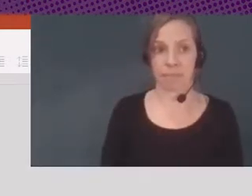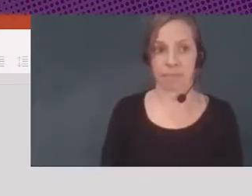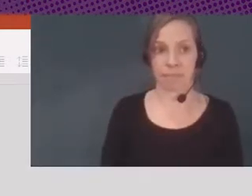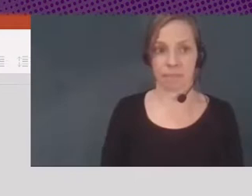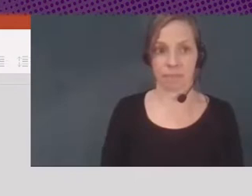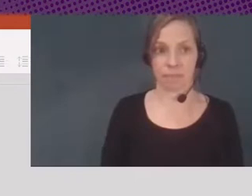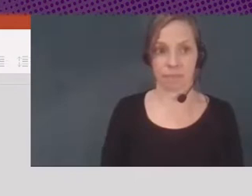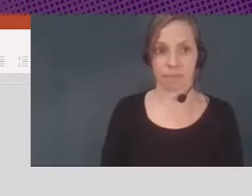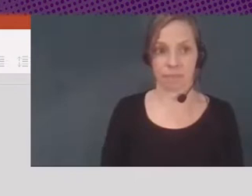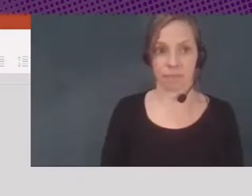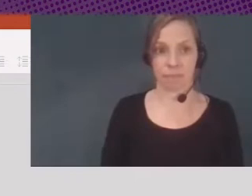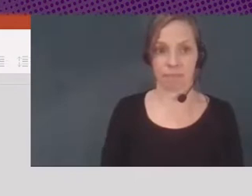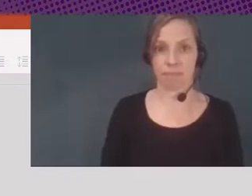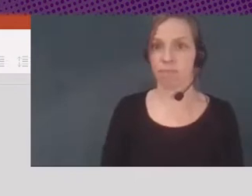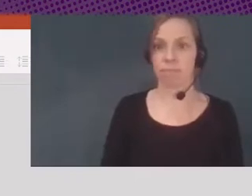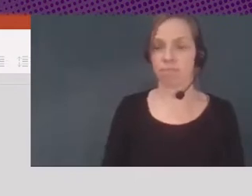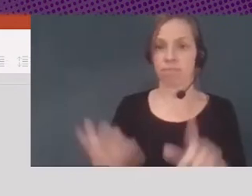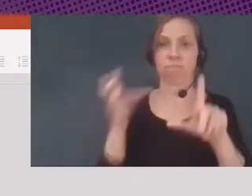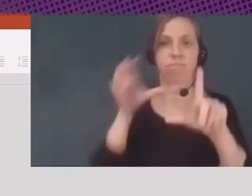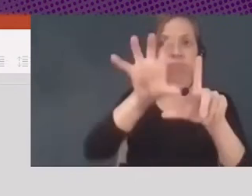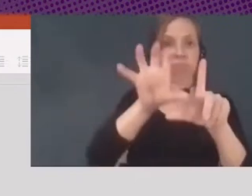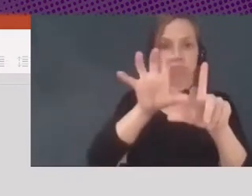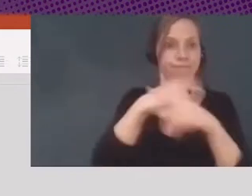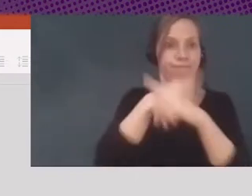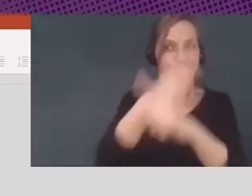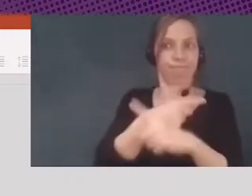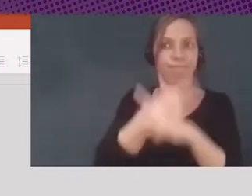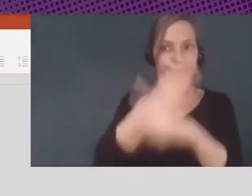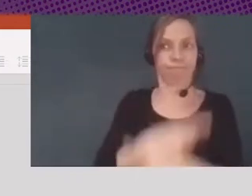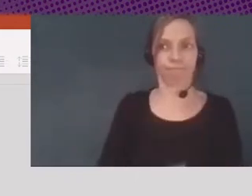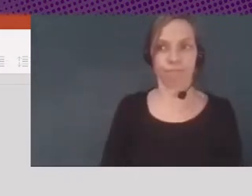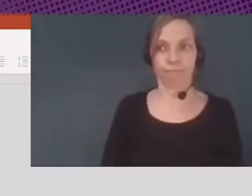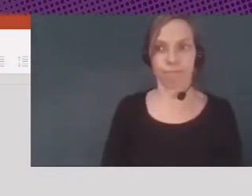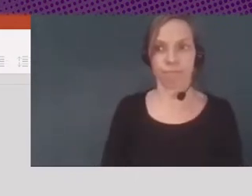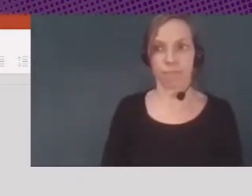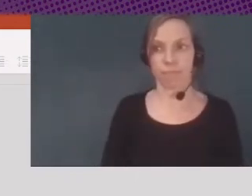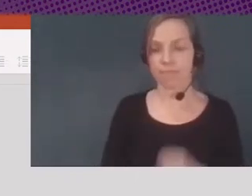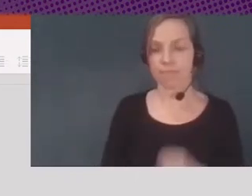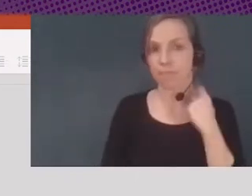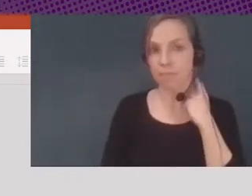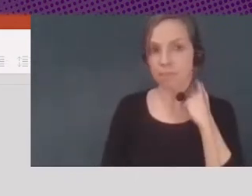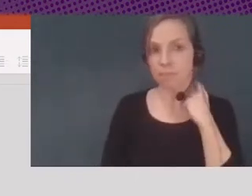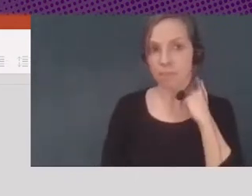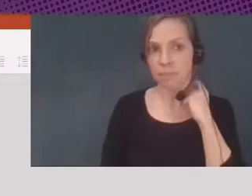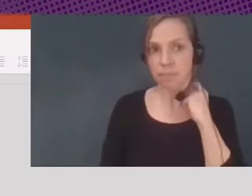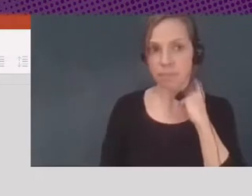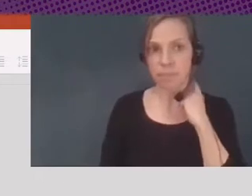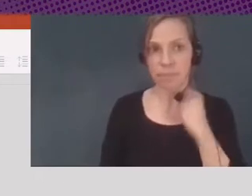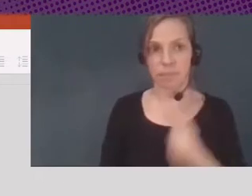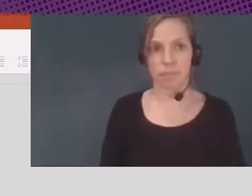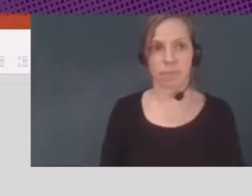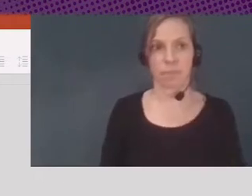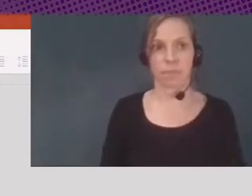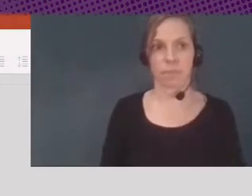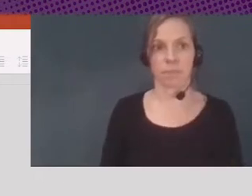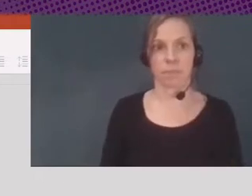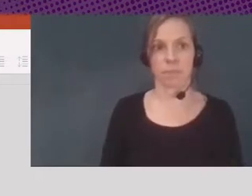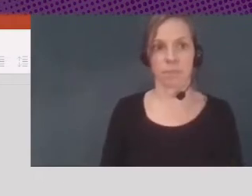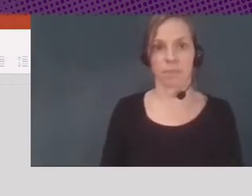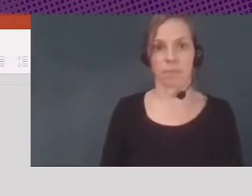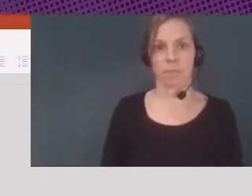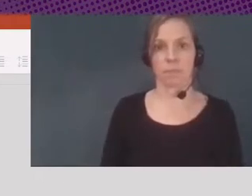No logra proyectarse la lámina, pero voy a continuar por salvaguardar su